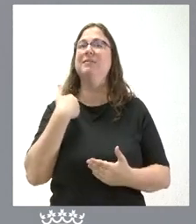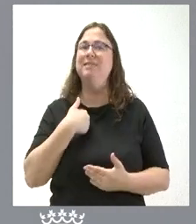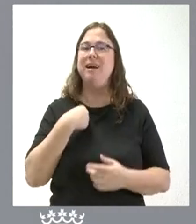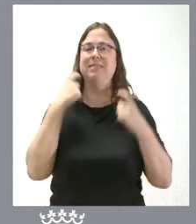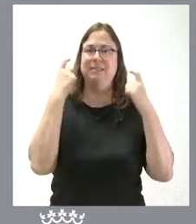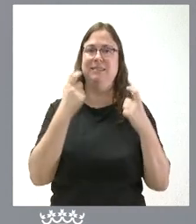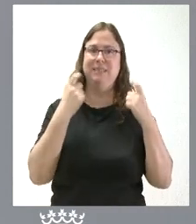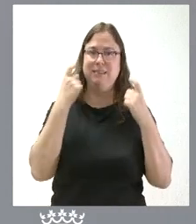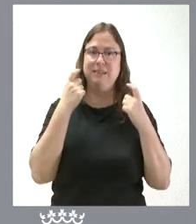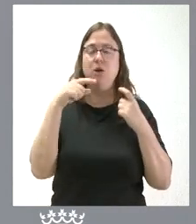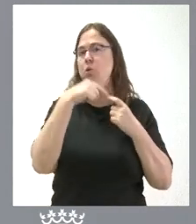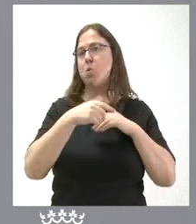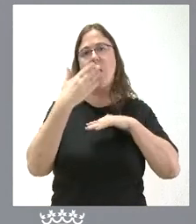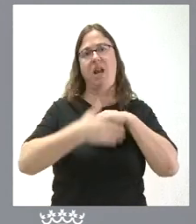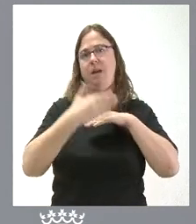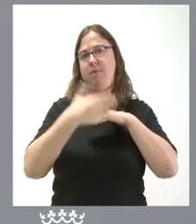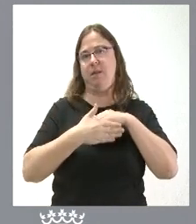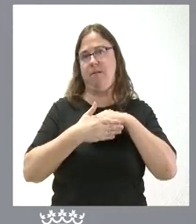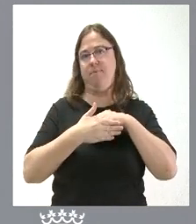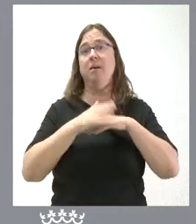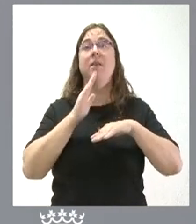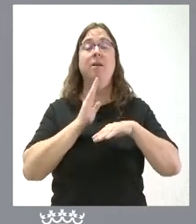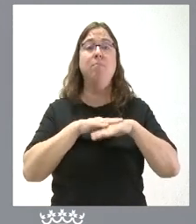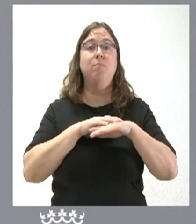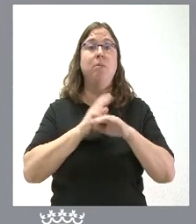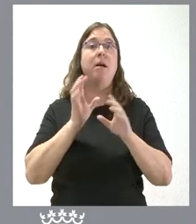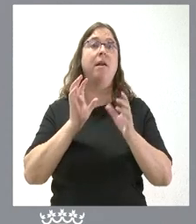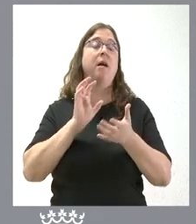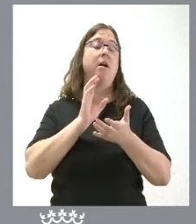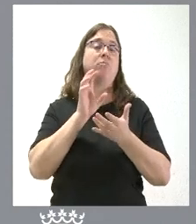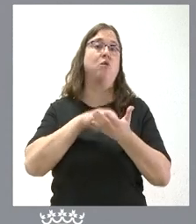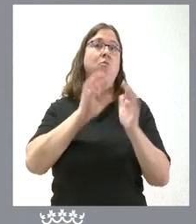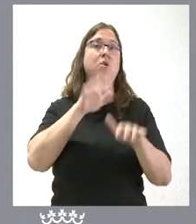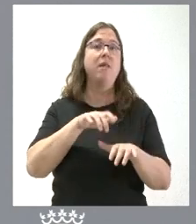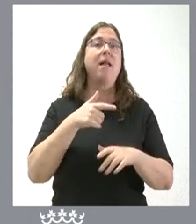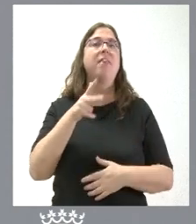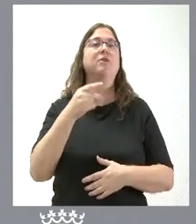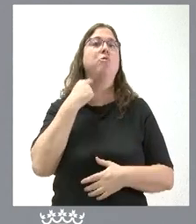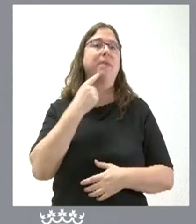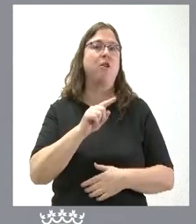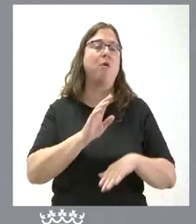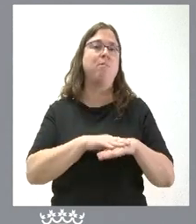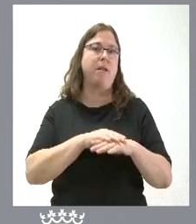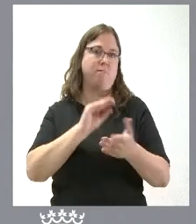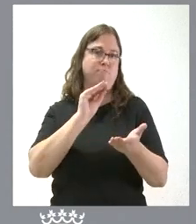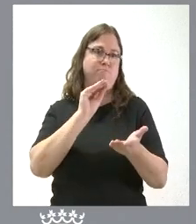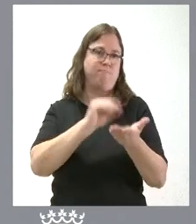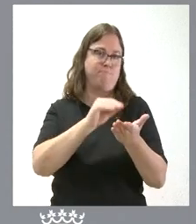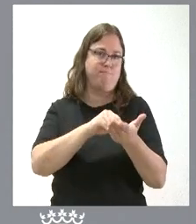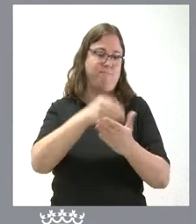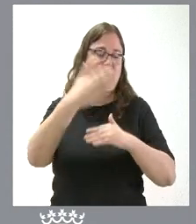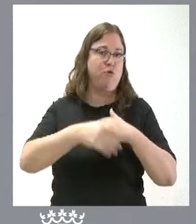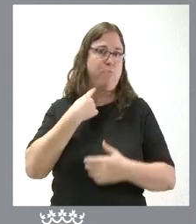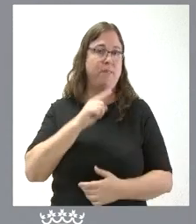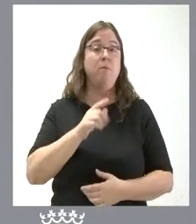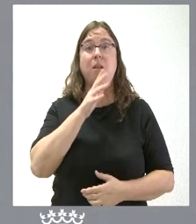y estamos al límite del plazo para que nuestra comunidad no pierda el derecho en su caso de ejercer este requerimiento ¿por qué